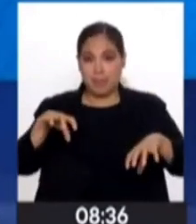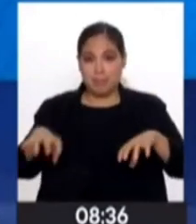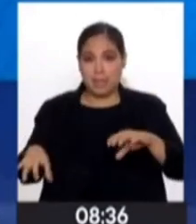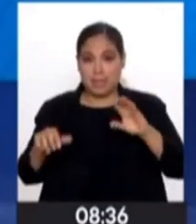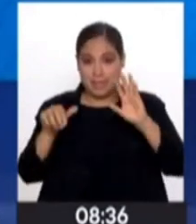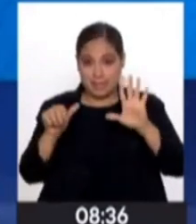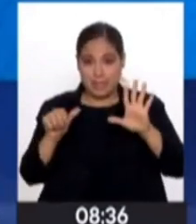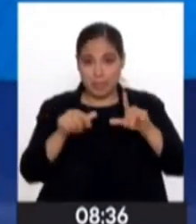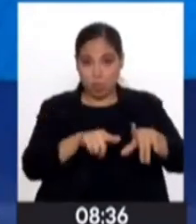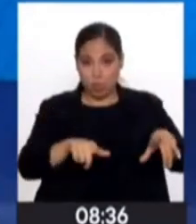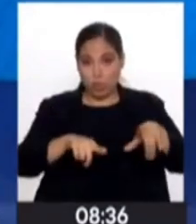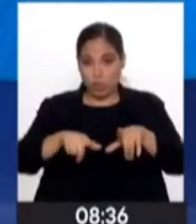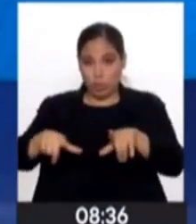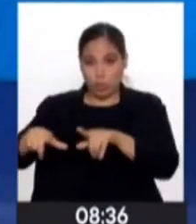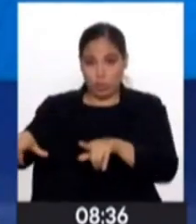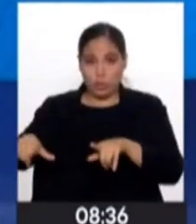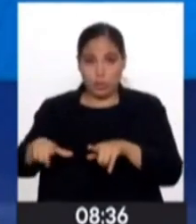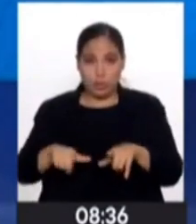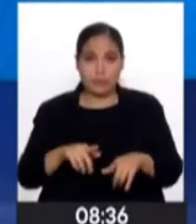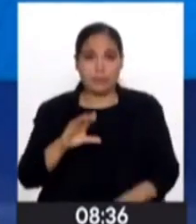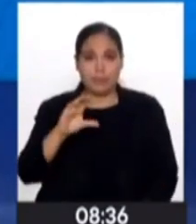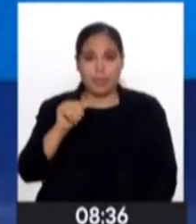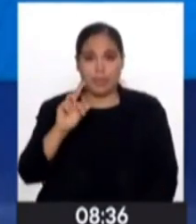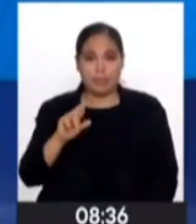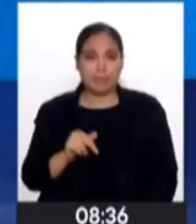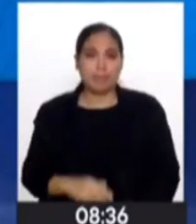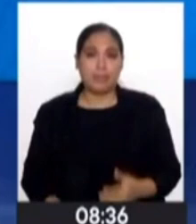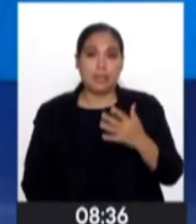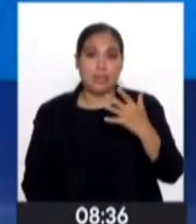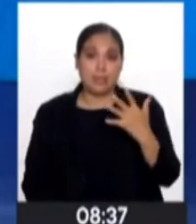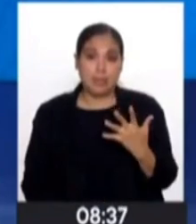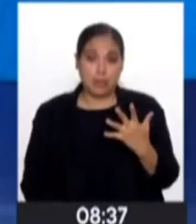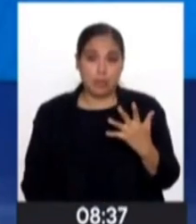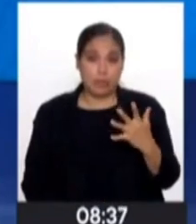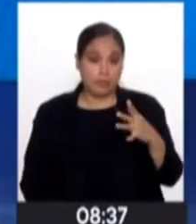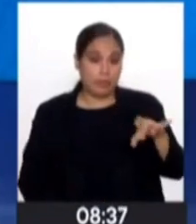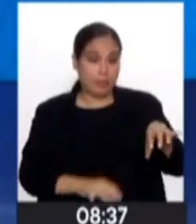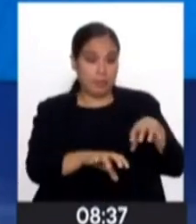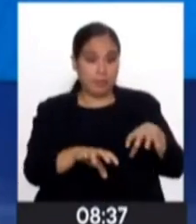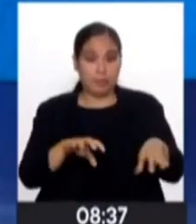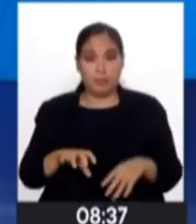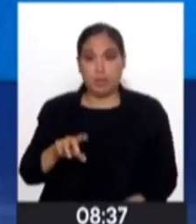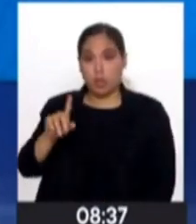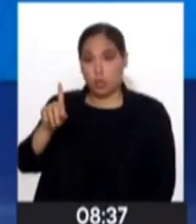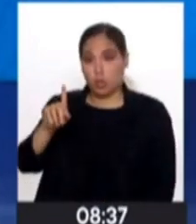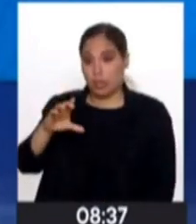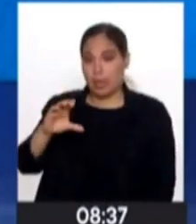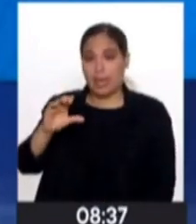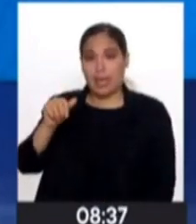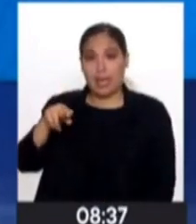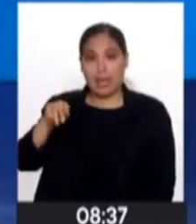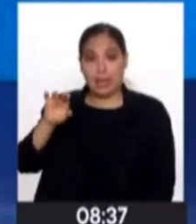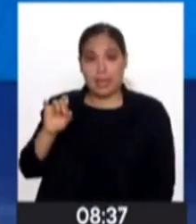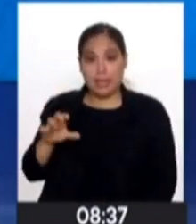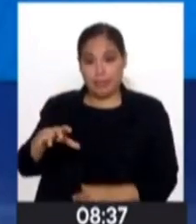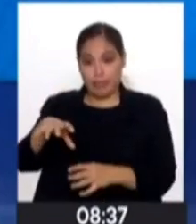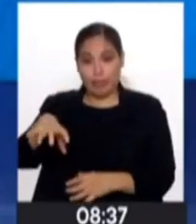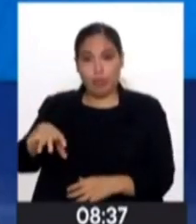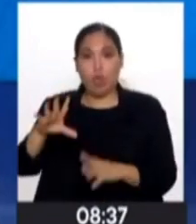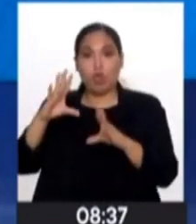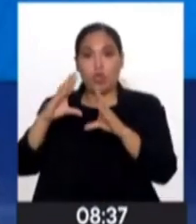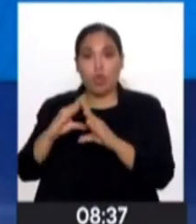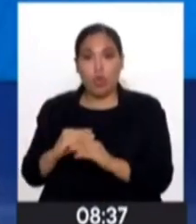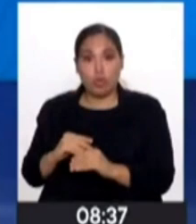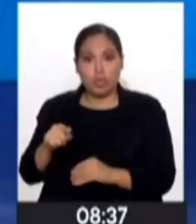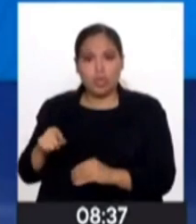Le llamamos al centro de acogimiento residencial, tenemos 5 CAR y un CAN. ¿Qué cosa es el CAN? El CAN es el centro de atención de noche.